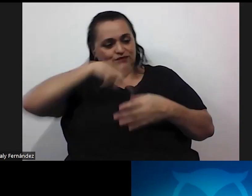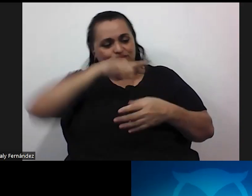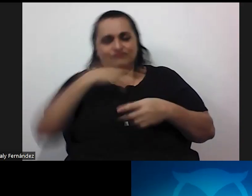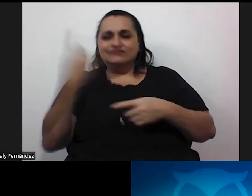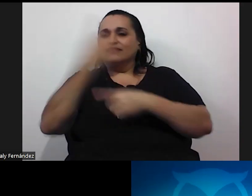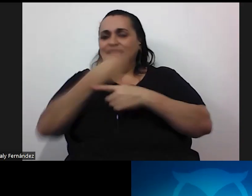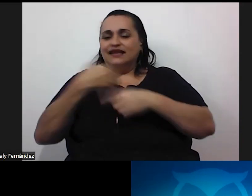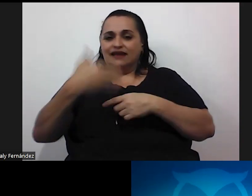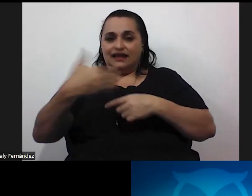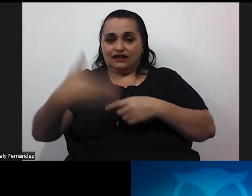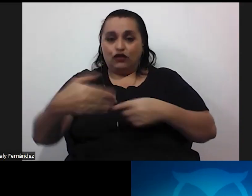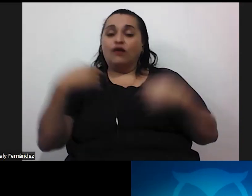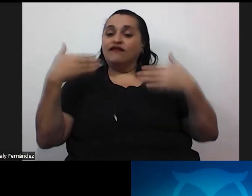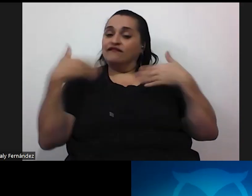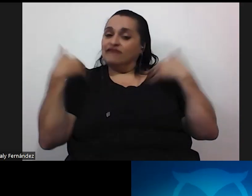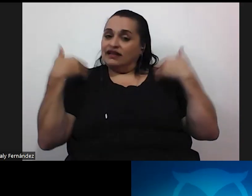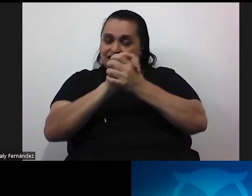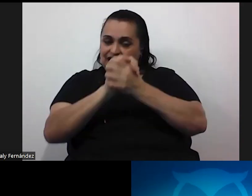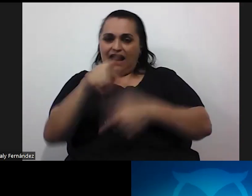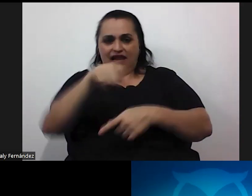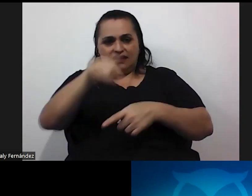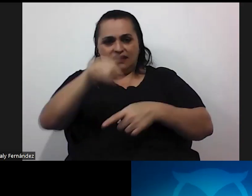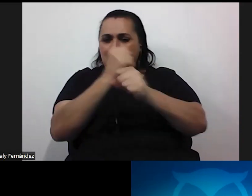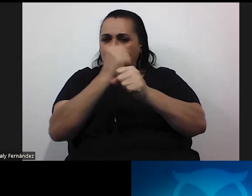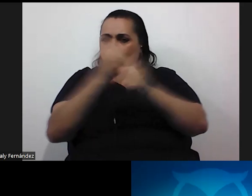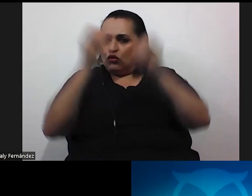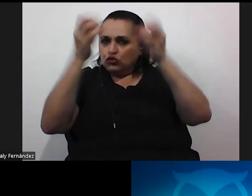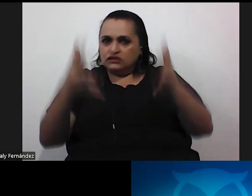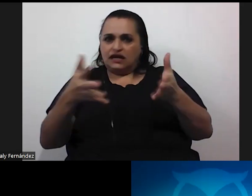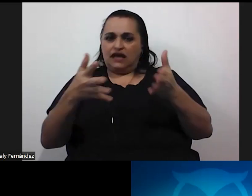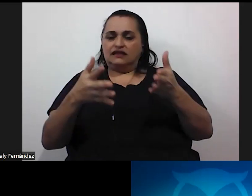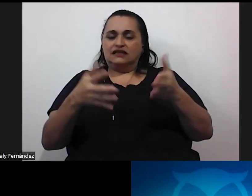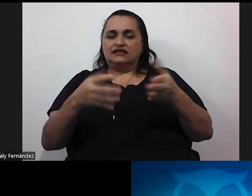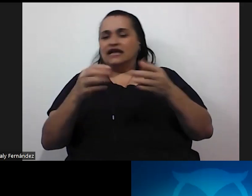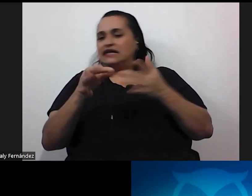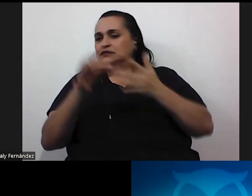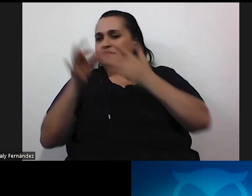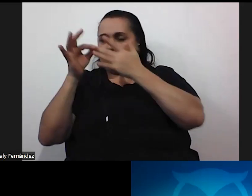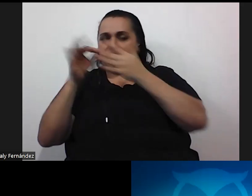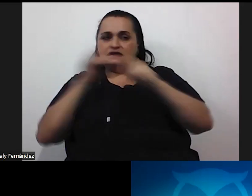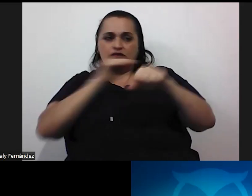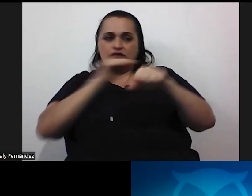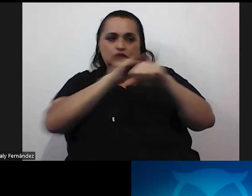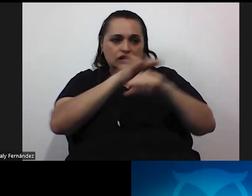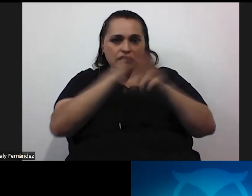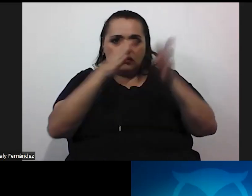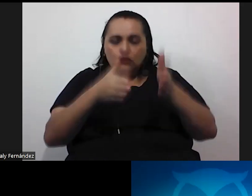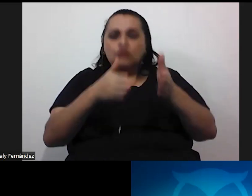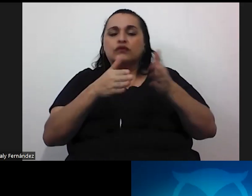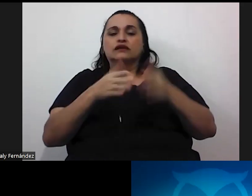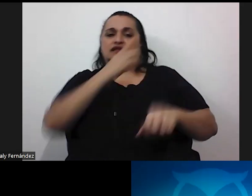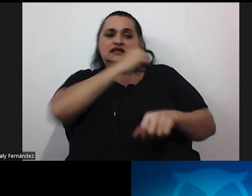y yo quiero felicitar la labor docente porque conozco docentes de especialidades orientadores y